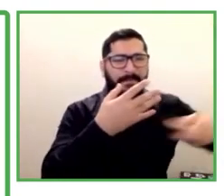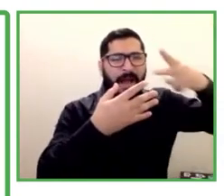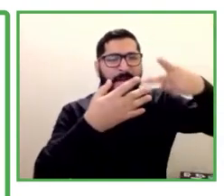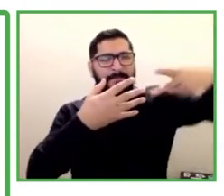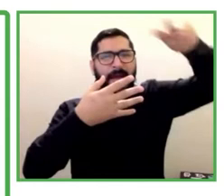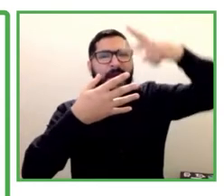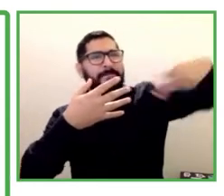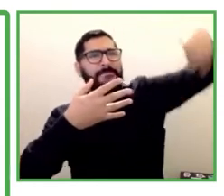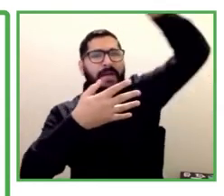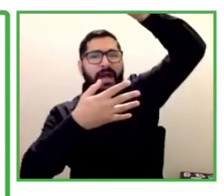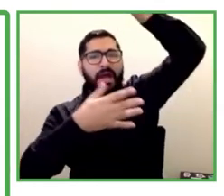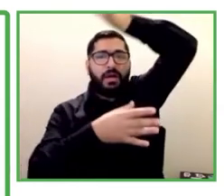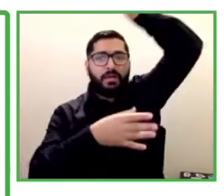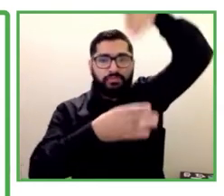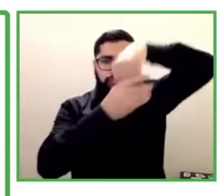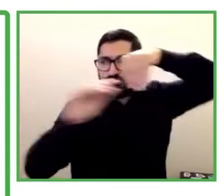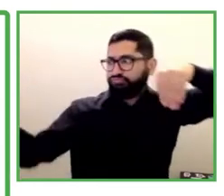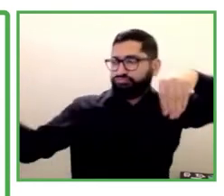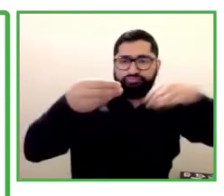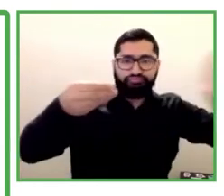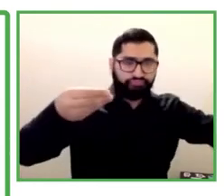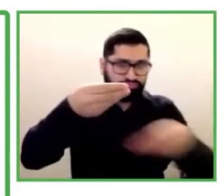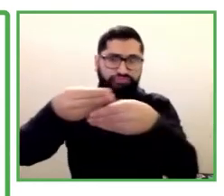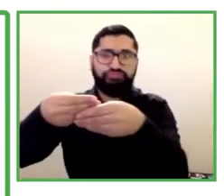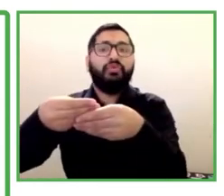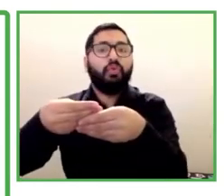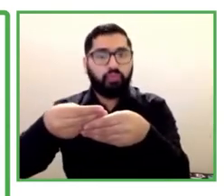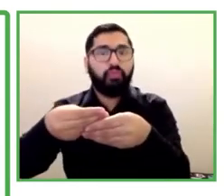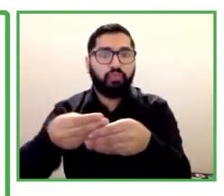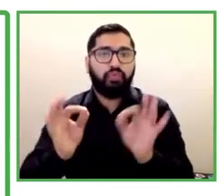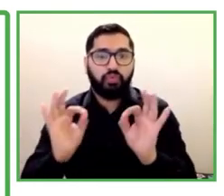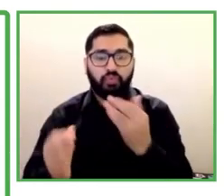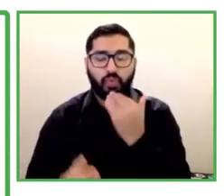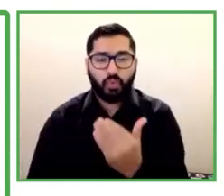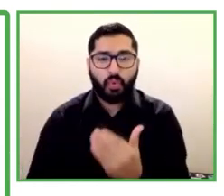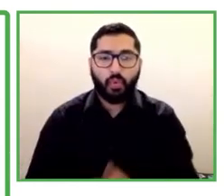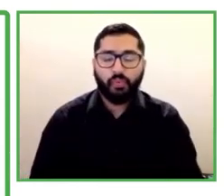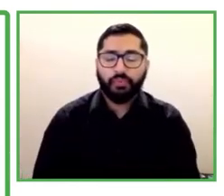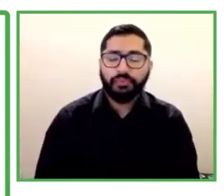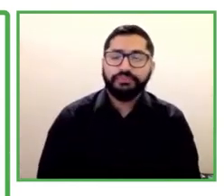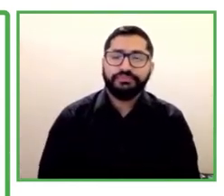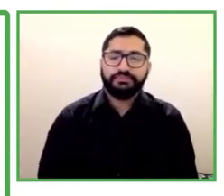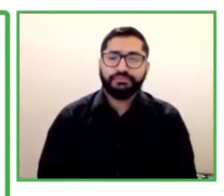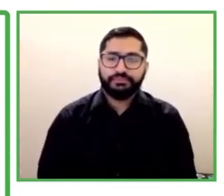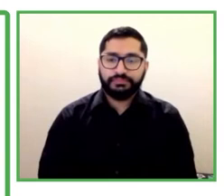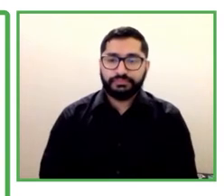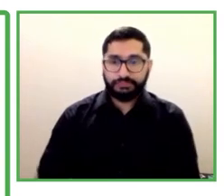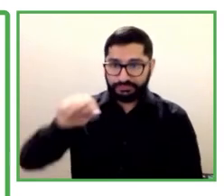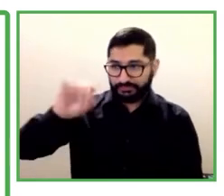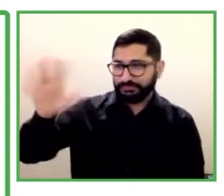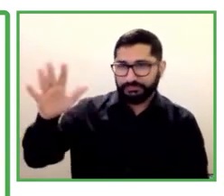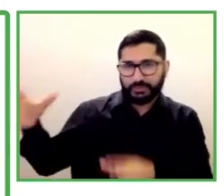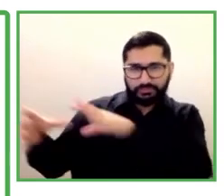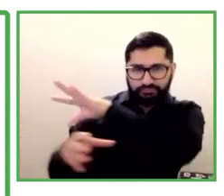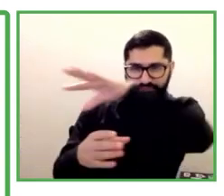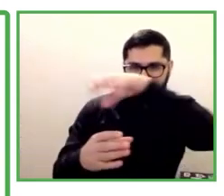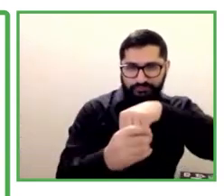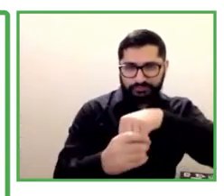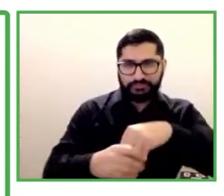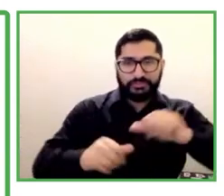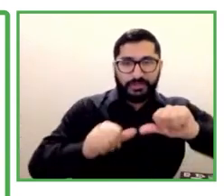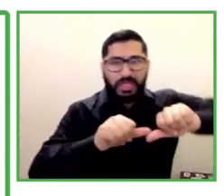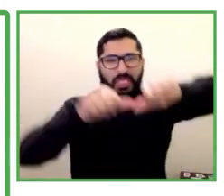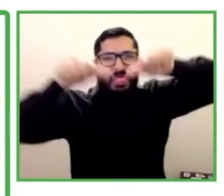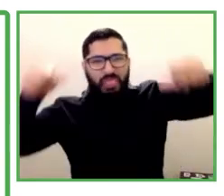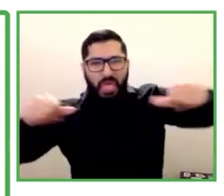Y esto es el doble del promedio local. Además, por el impacto